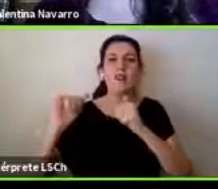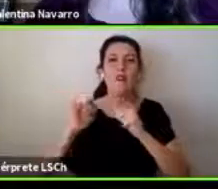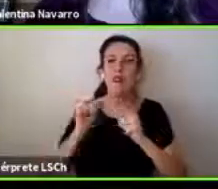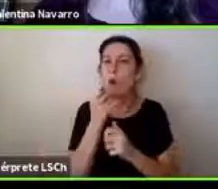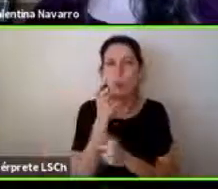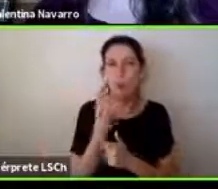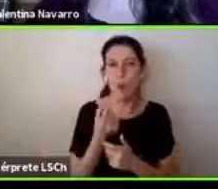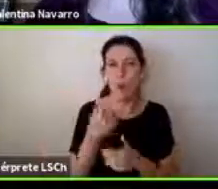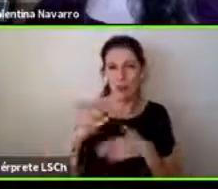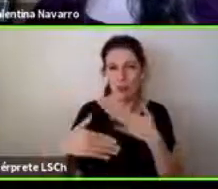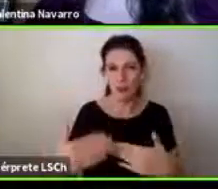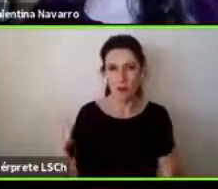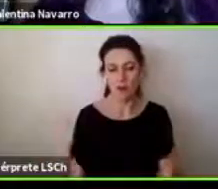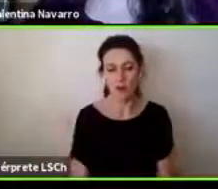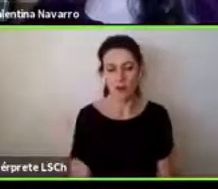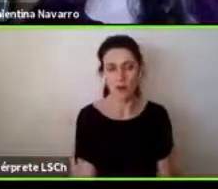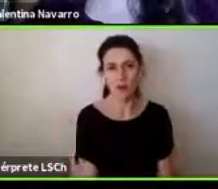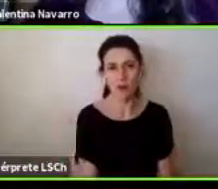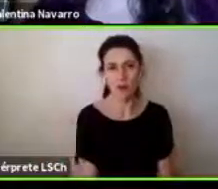el proceso